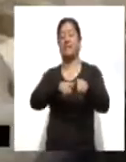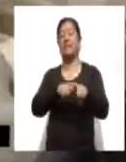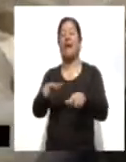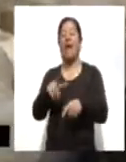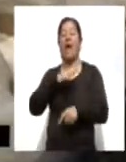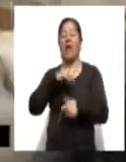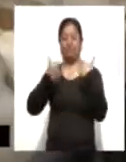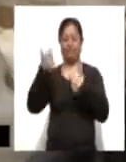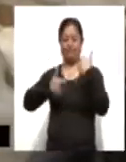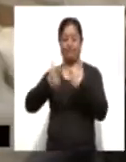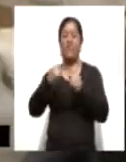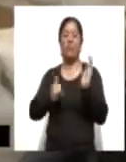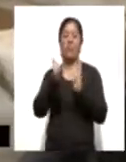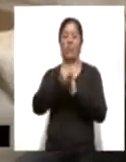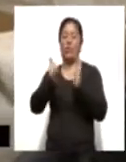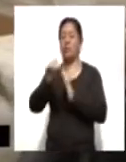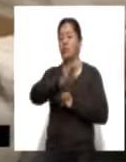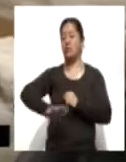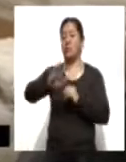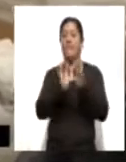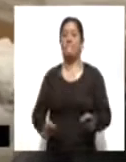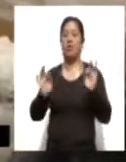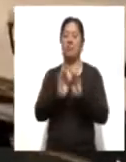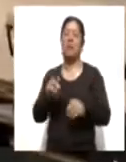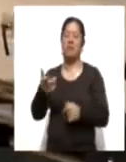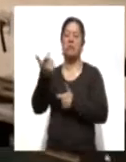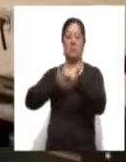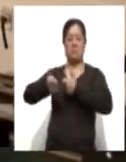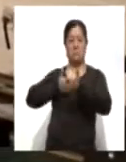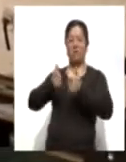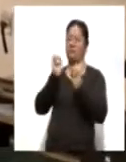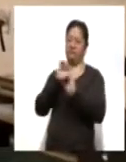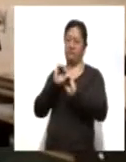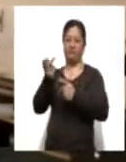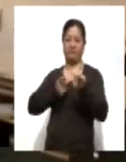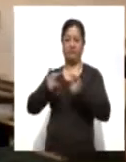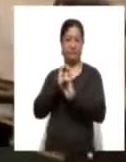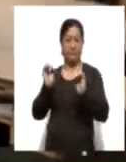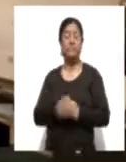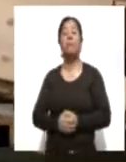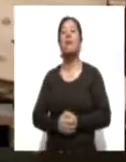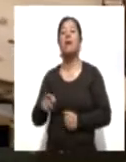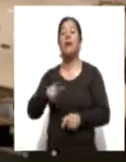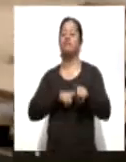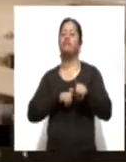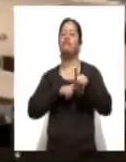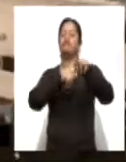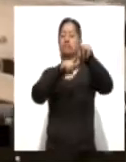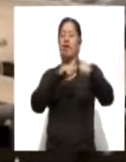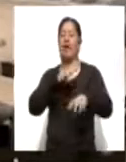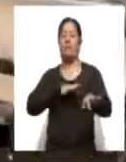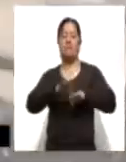inversiones, con la construcción de obra pública importante sin contratar deuda y mantiene la tendencia positiva de crecimiento económico y